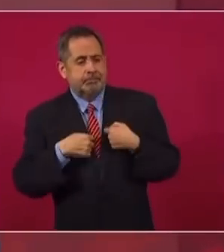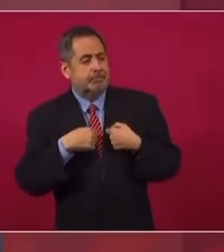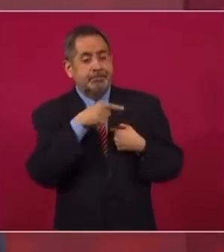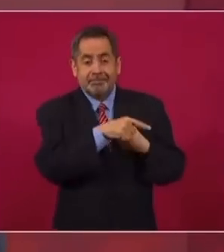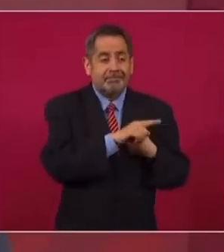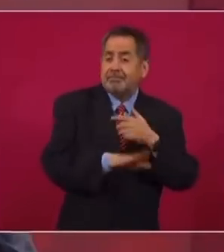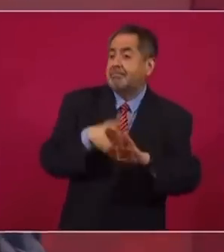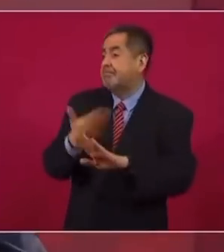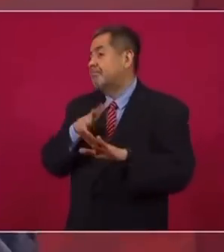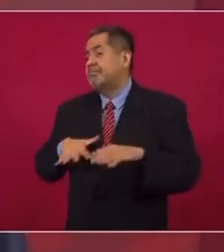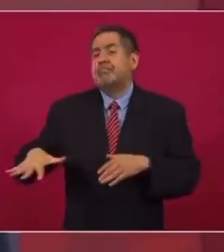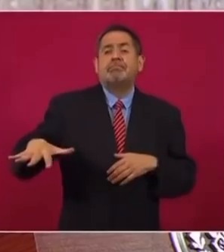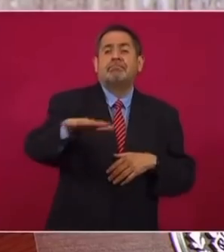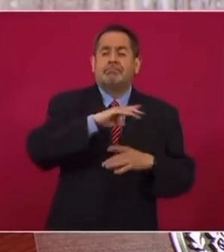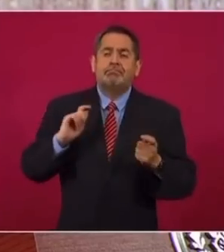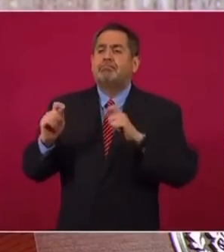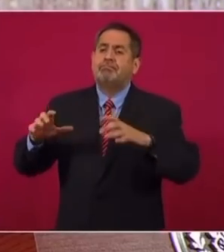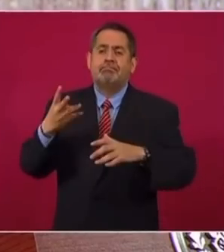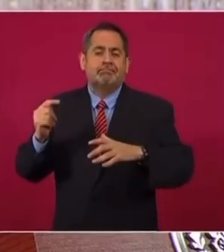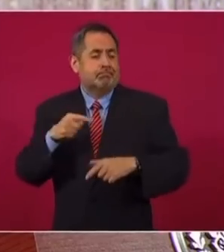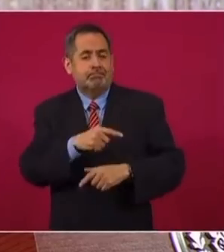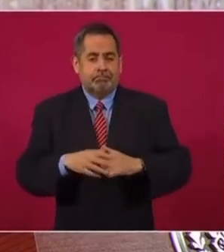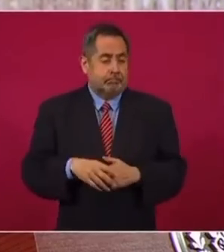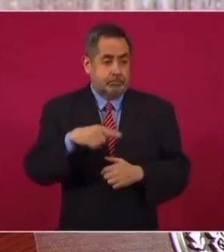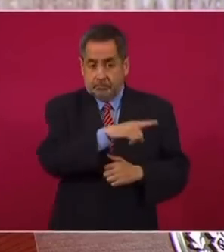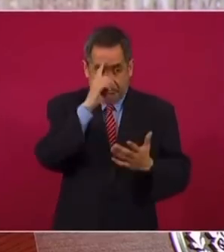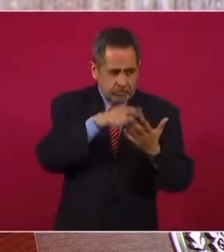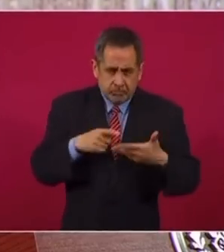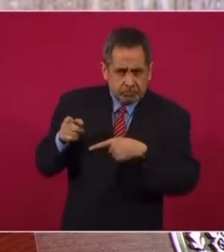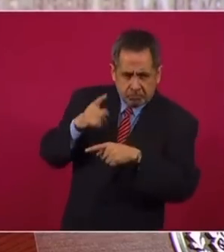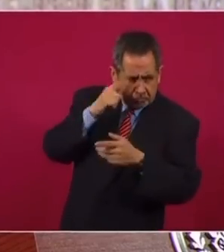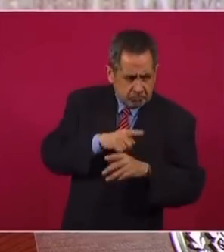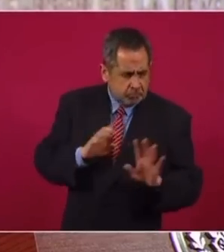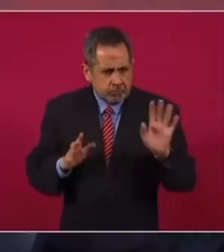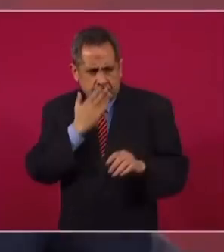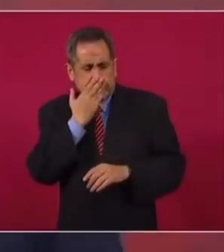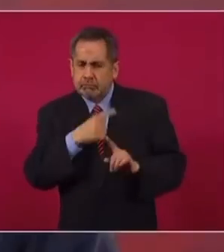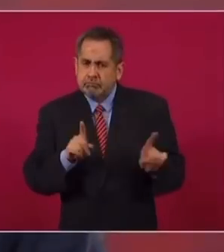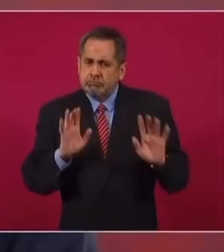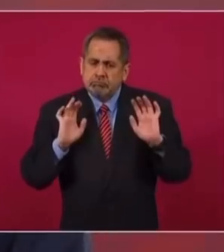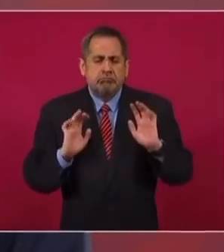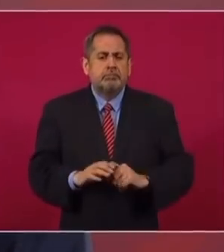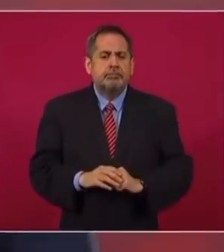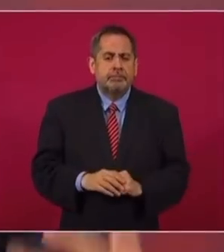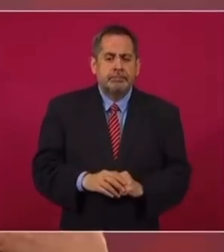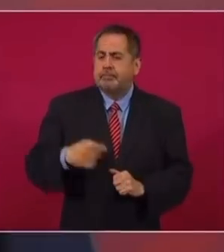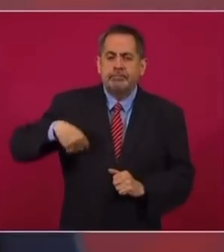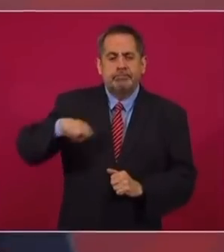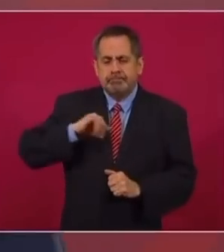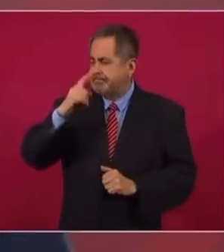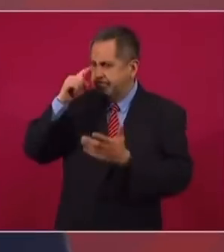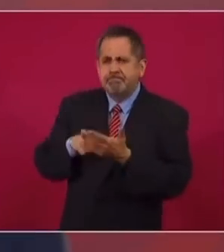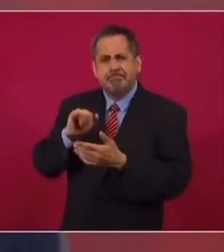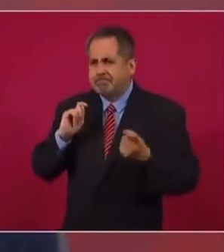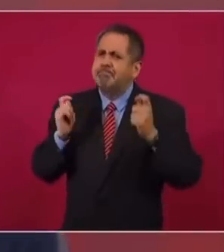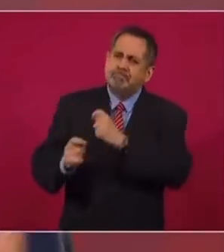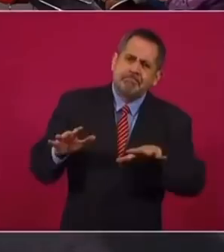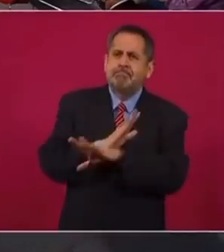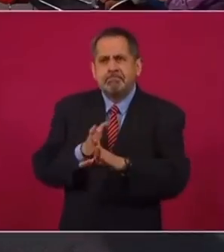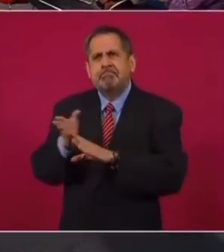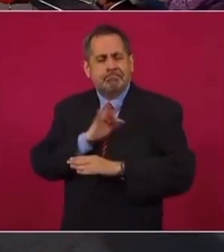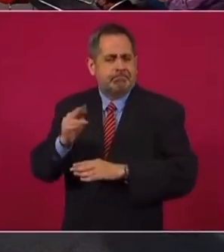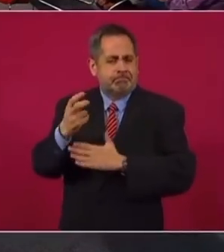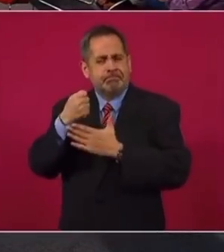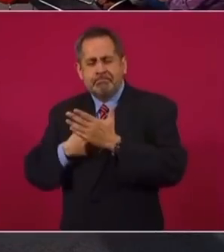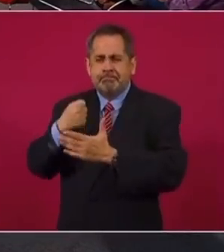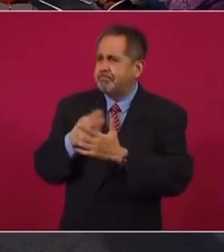es con un movimiento transformador. Si ella no cree en eso, es otra cosa, pero nosotros sí creemos en eso y